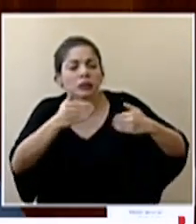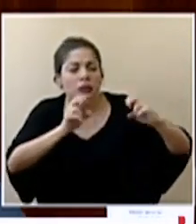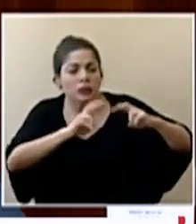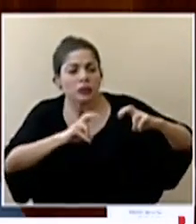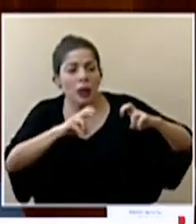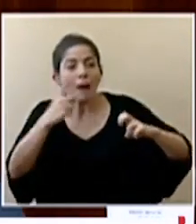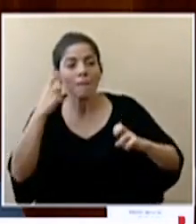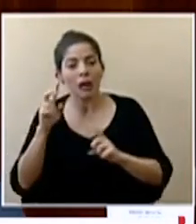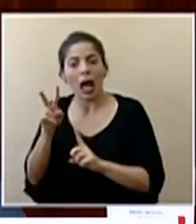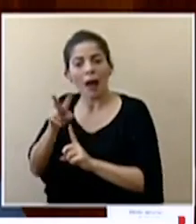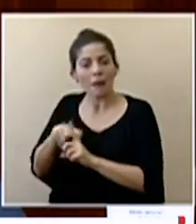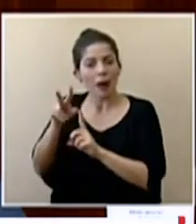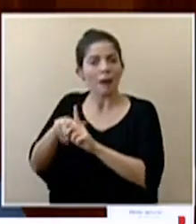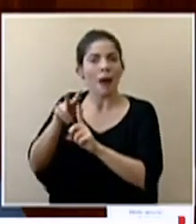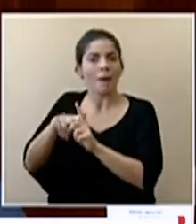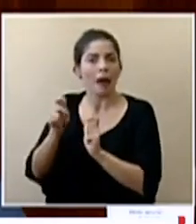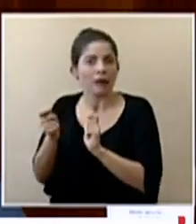medidas.